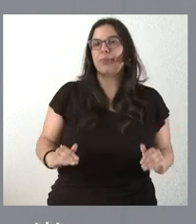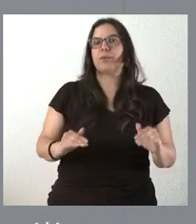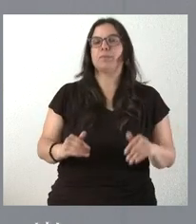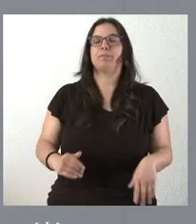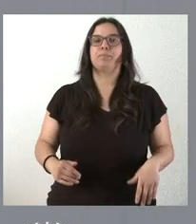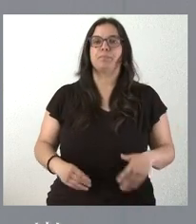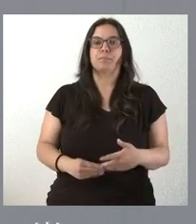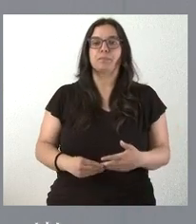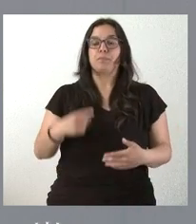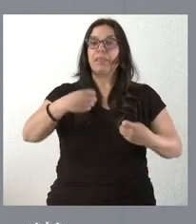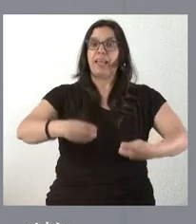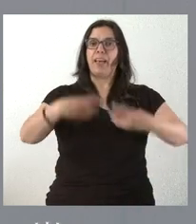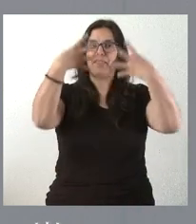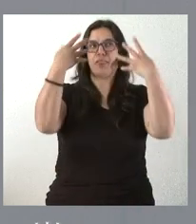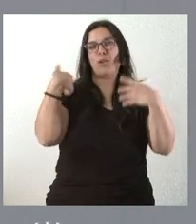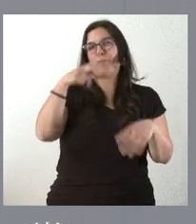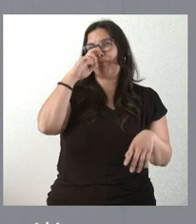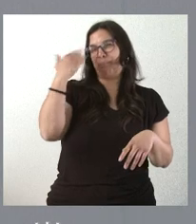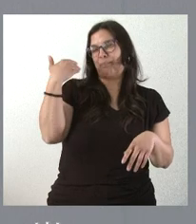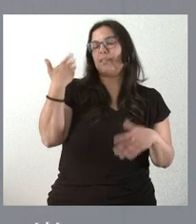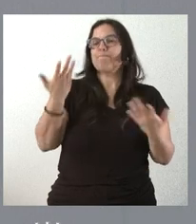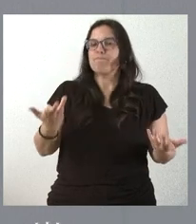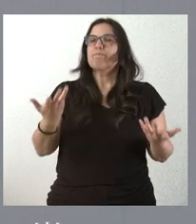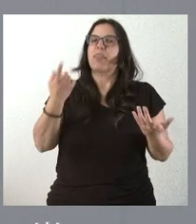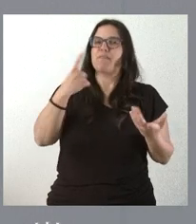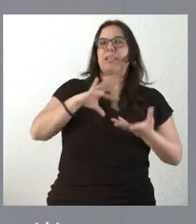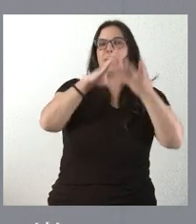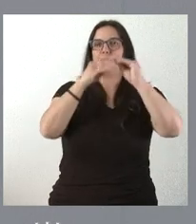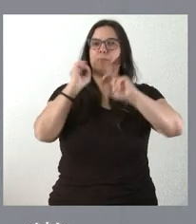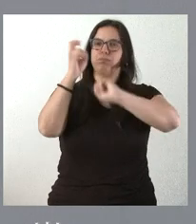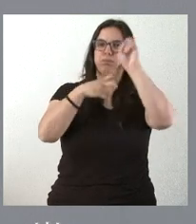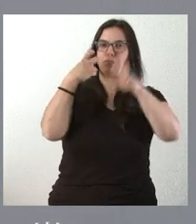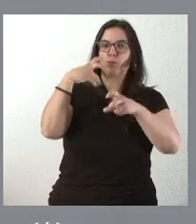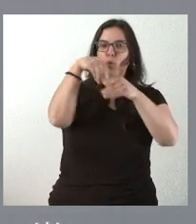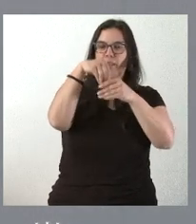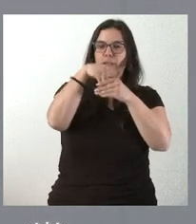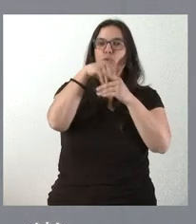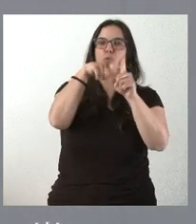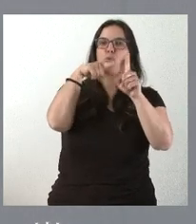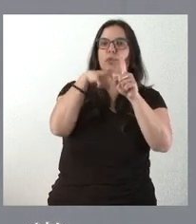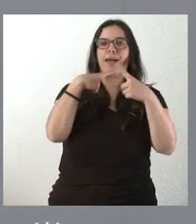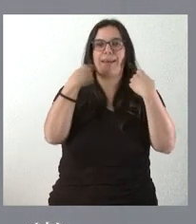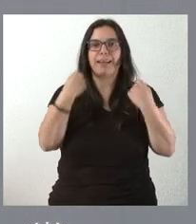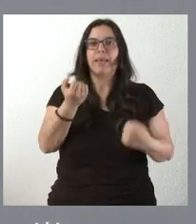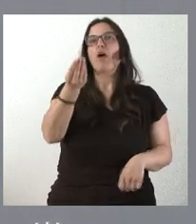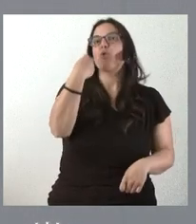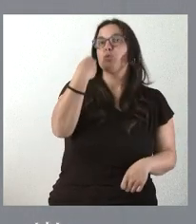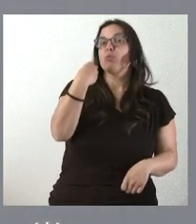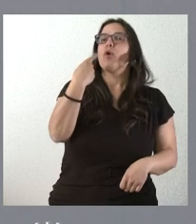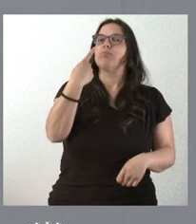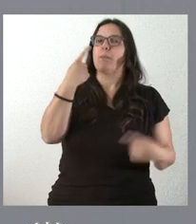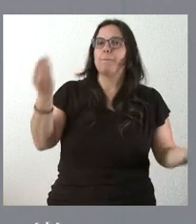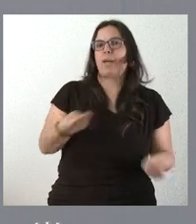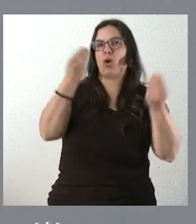invernadero. Es un edificio que ya tiene ciertos años y, por tanto, se mejora la eficiencia en el apartado del consumo energético